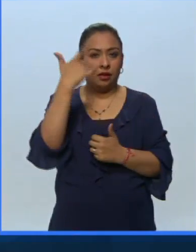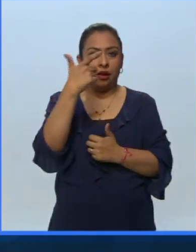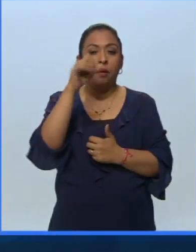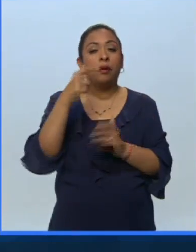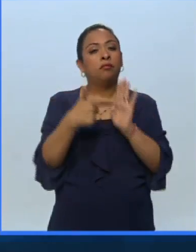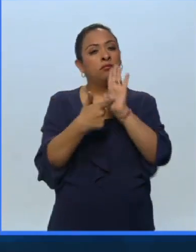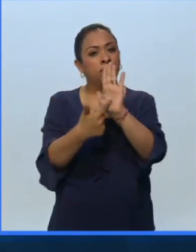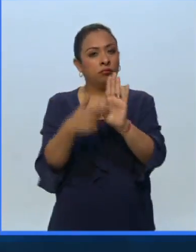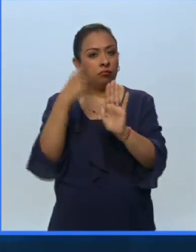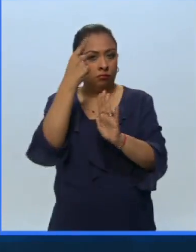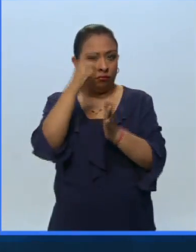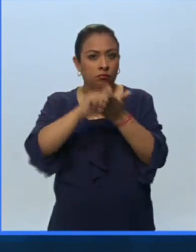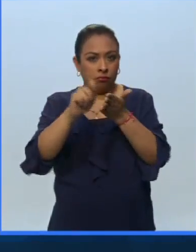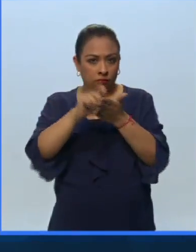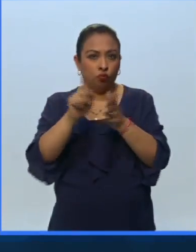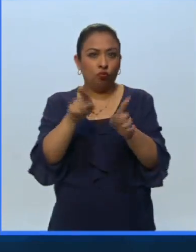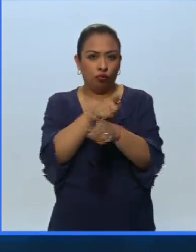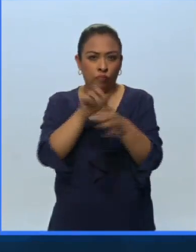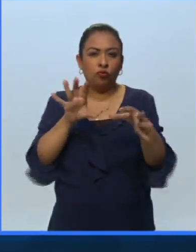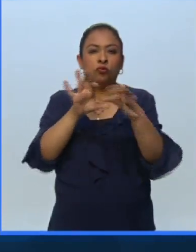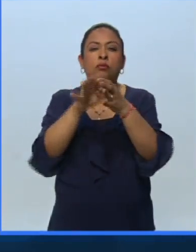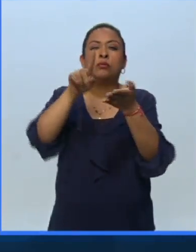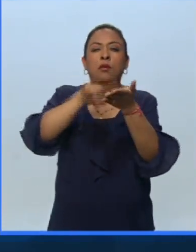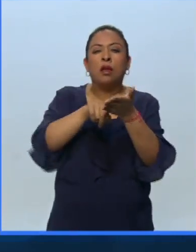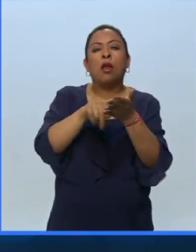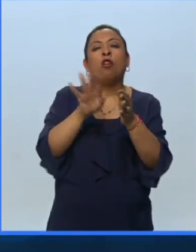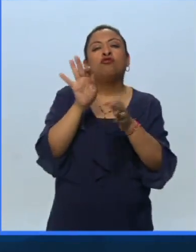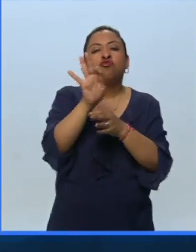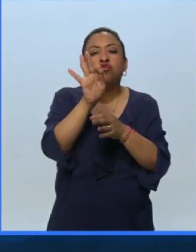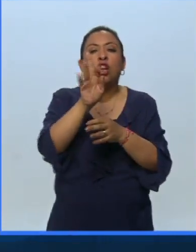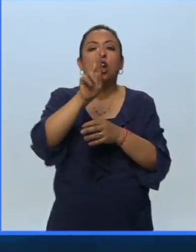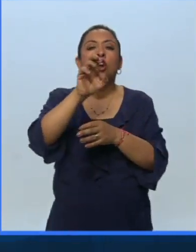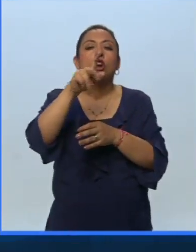su composición, influida también por el rock y el pop.